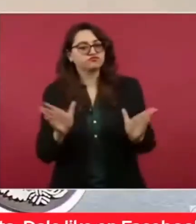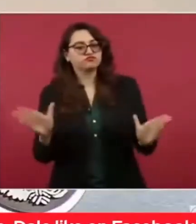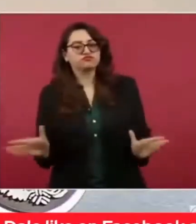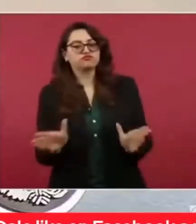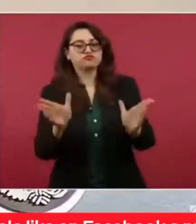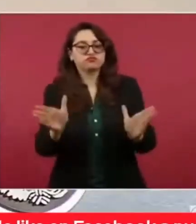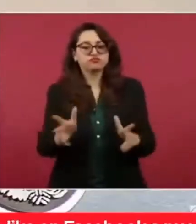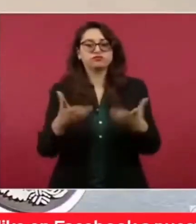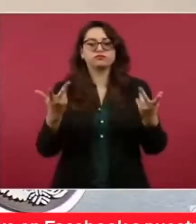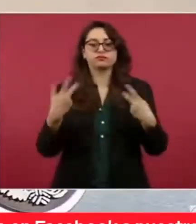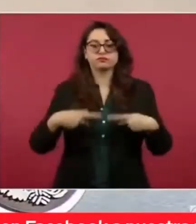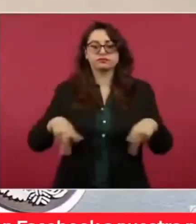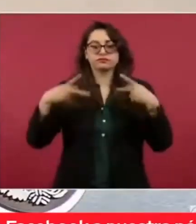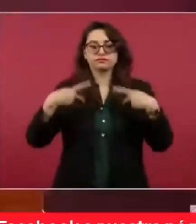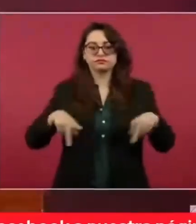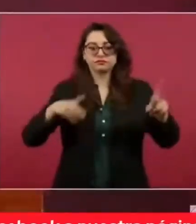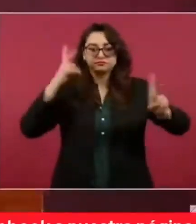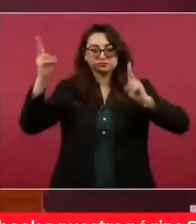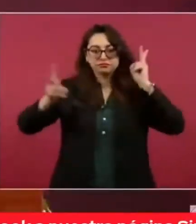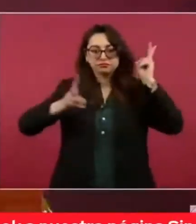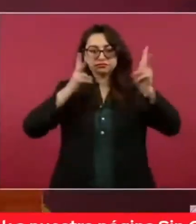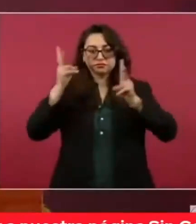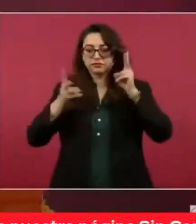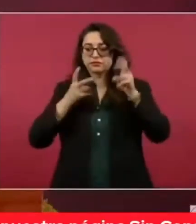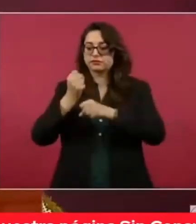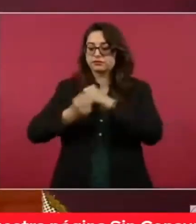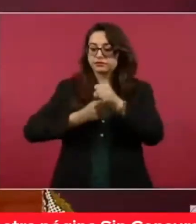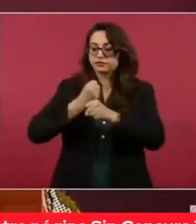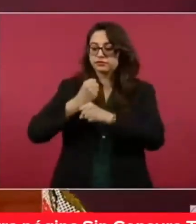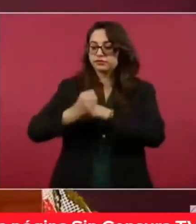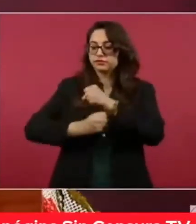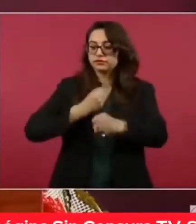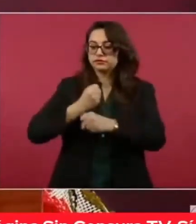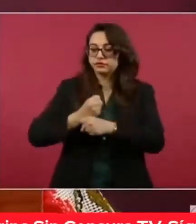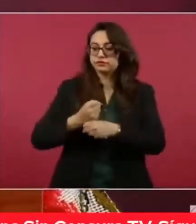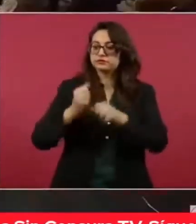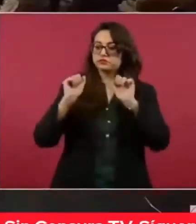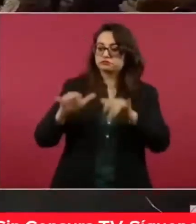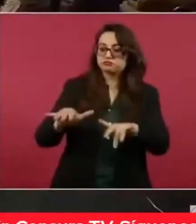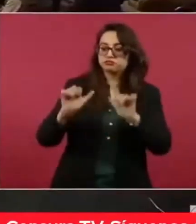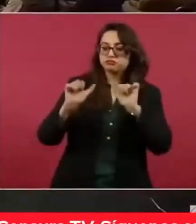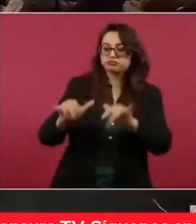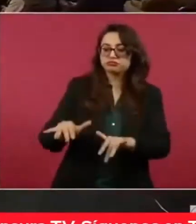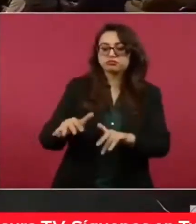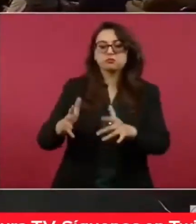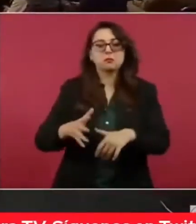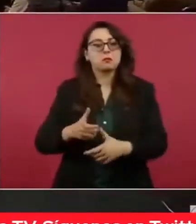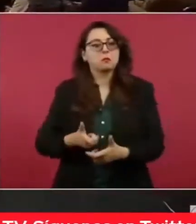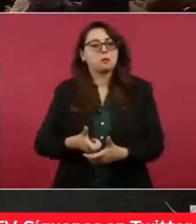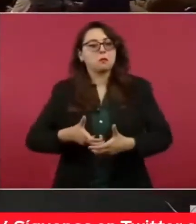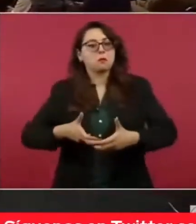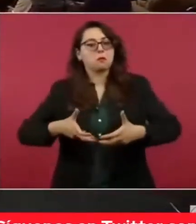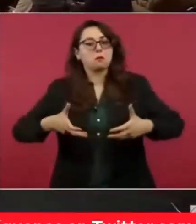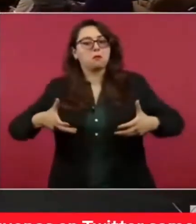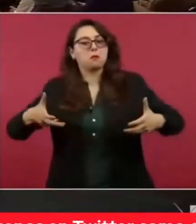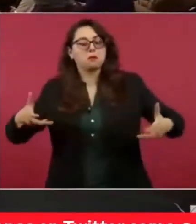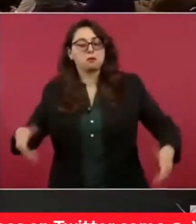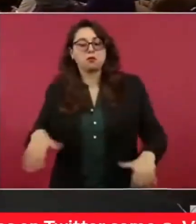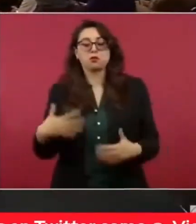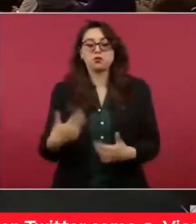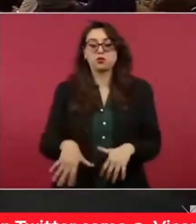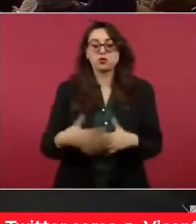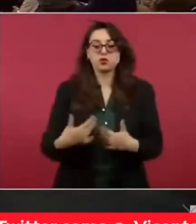demanda generada por millones de visitantes que llegan a nuestro bello estado año con año. Se trata de un proyecto